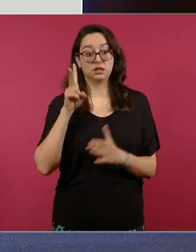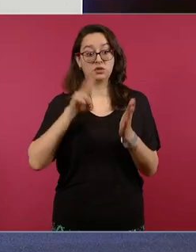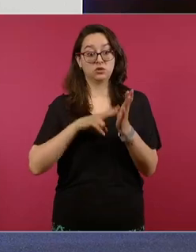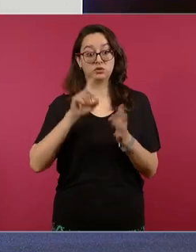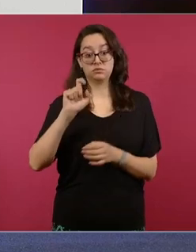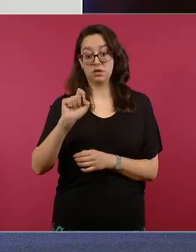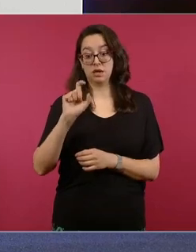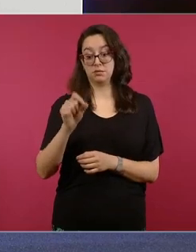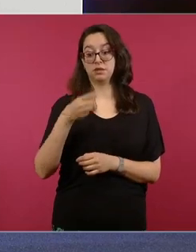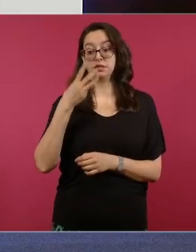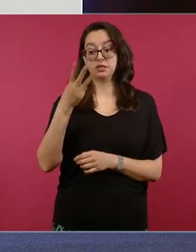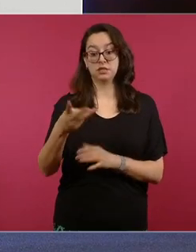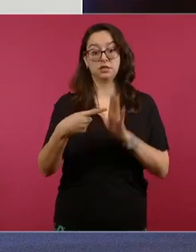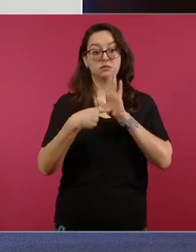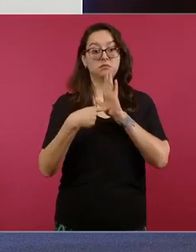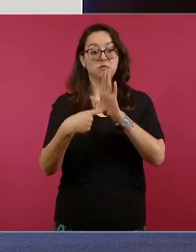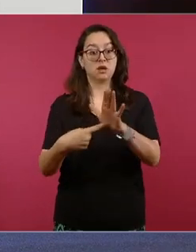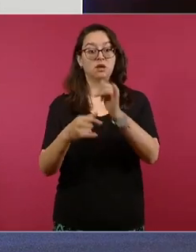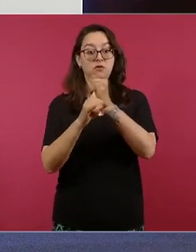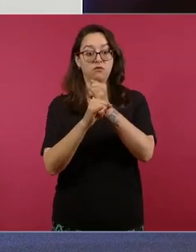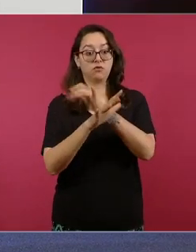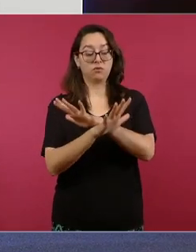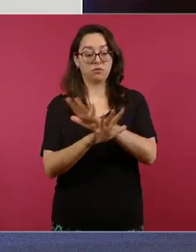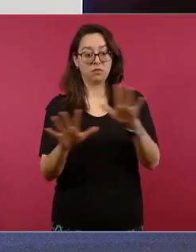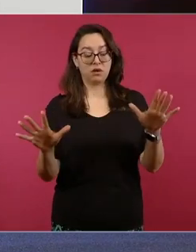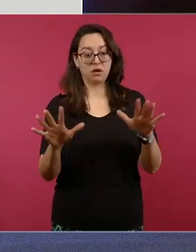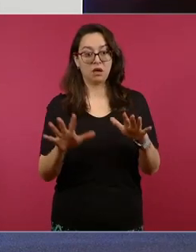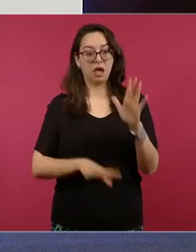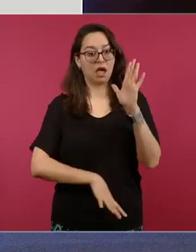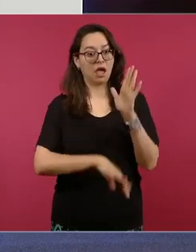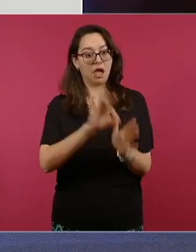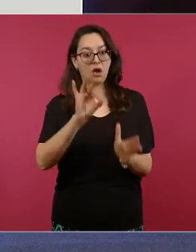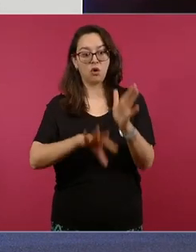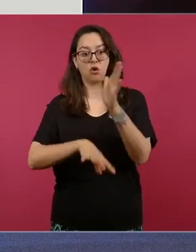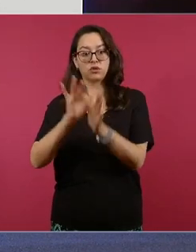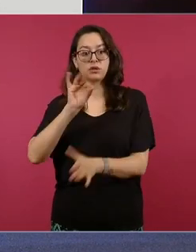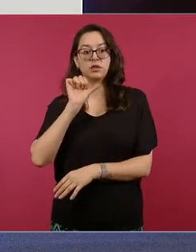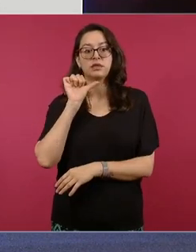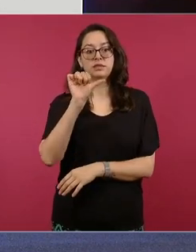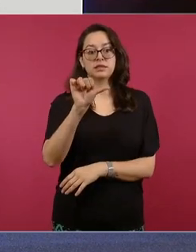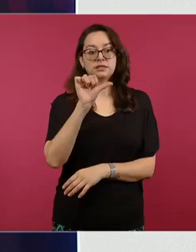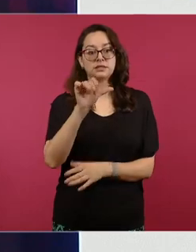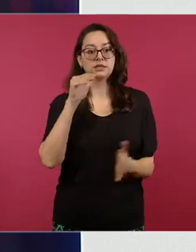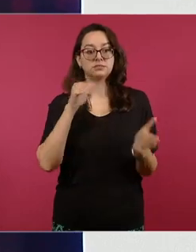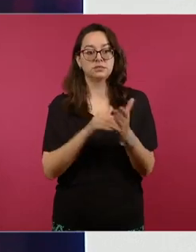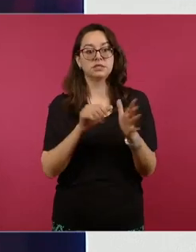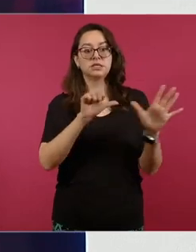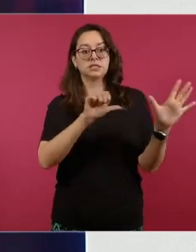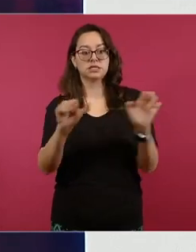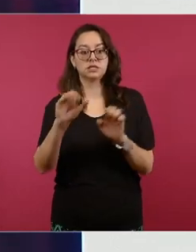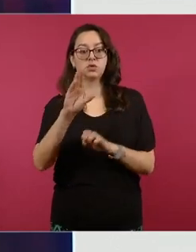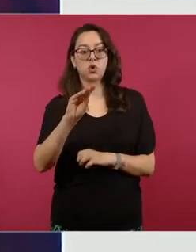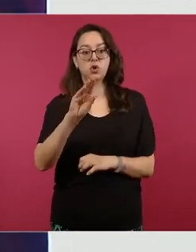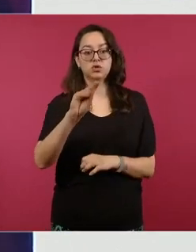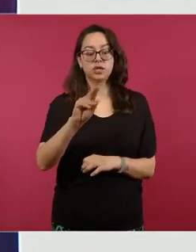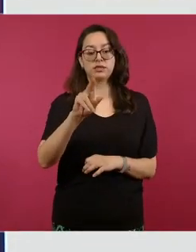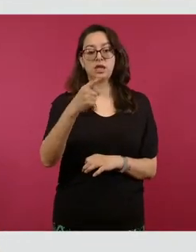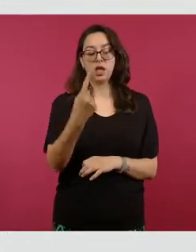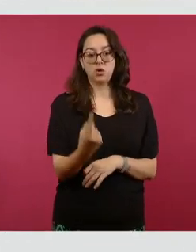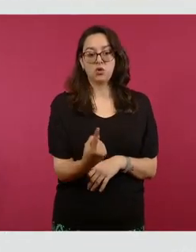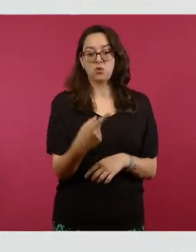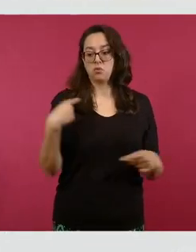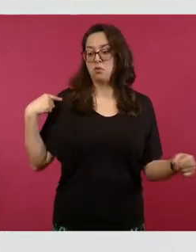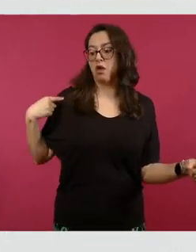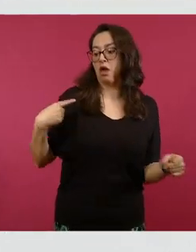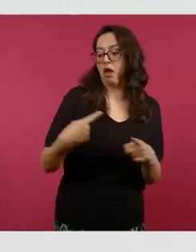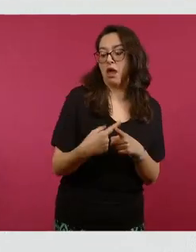habíamos informado la localización de 16 mil 681 en estos tres meses y con todas las